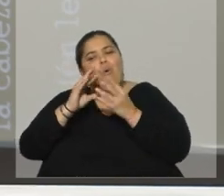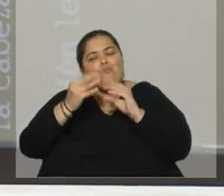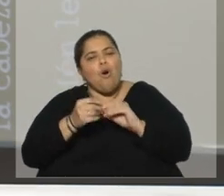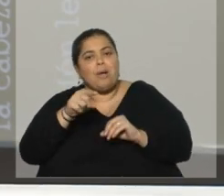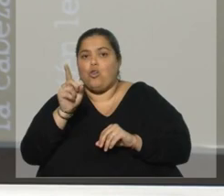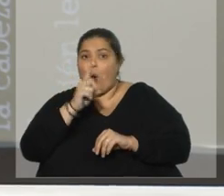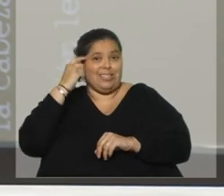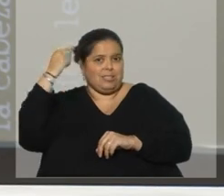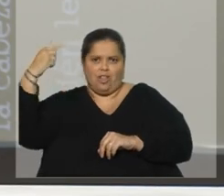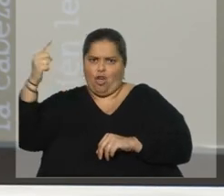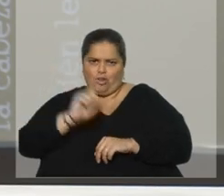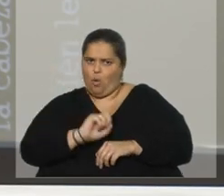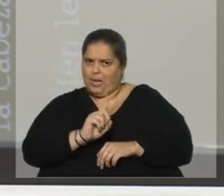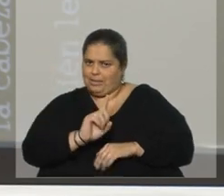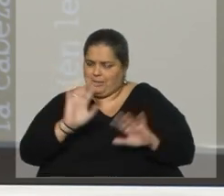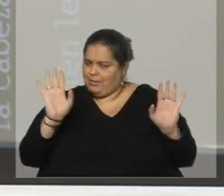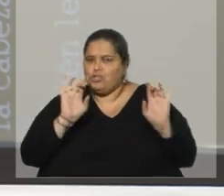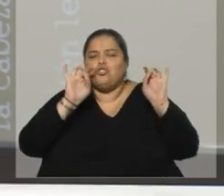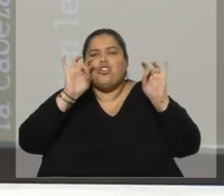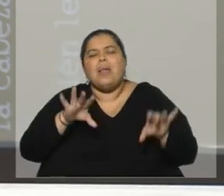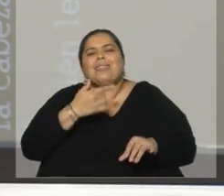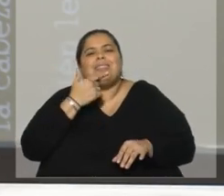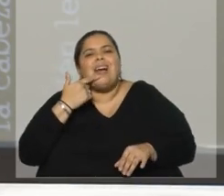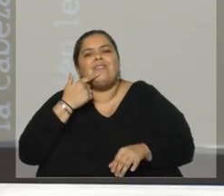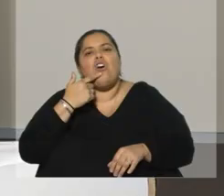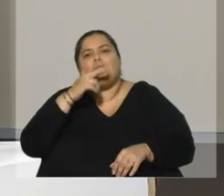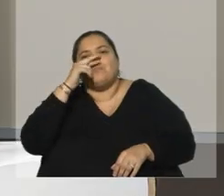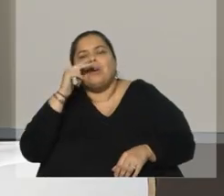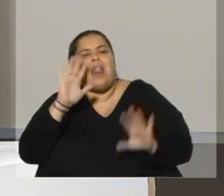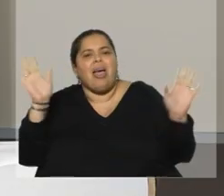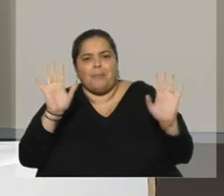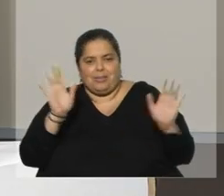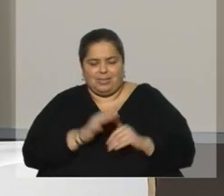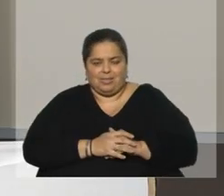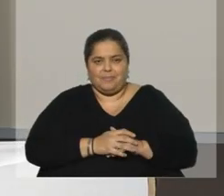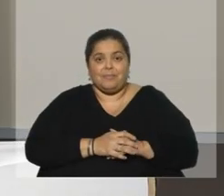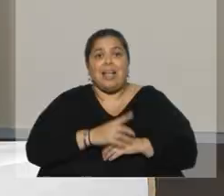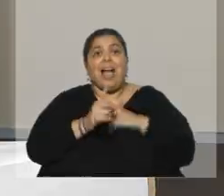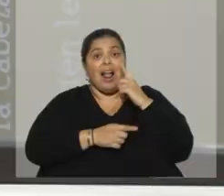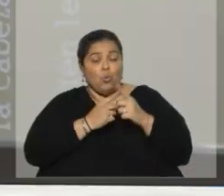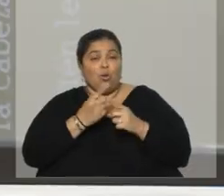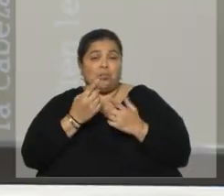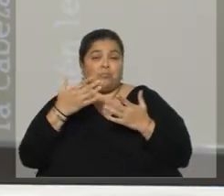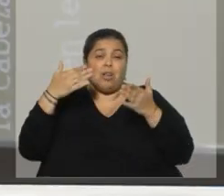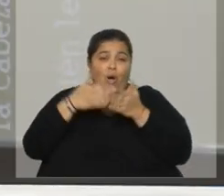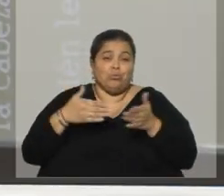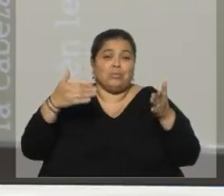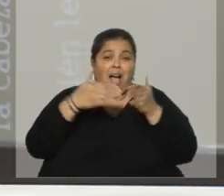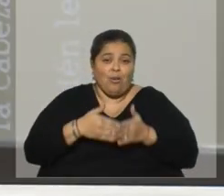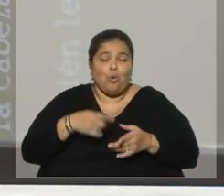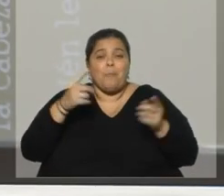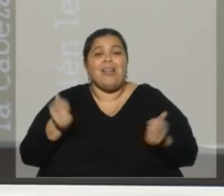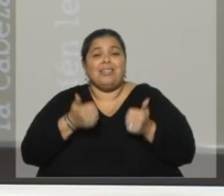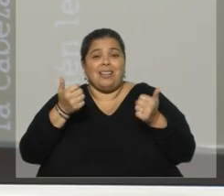no psicoactivo, lo que él decía, esa diferencia. Hay unas trancas, digamos, a nivel industrial, ¿no? Sí, a nivel del